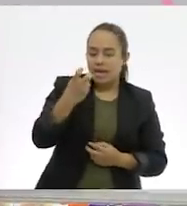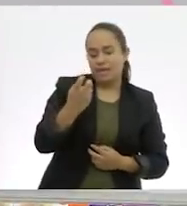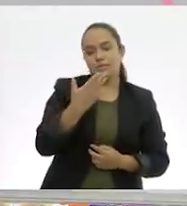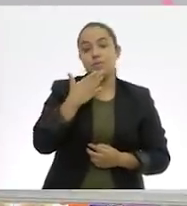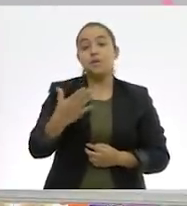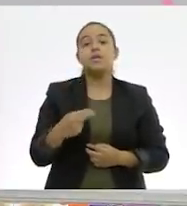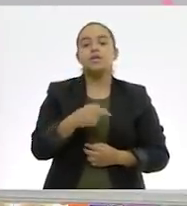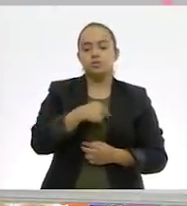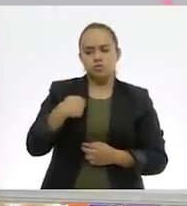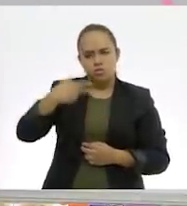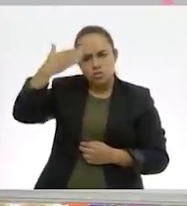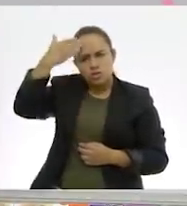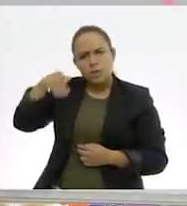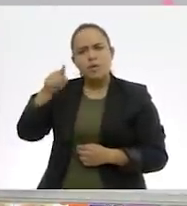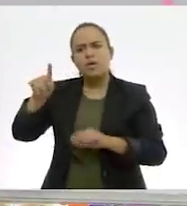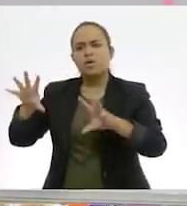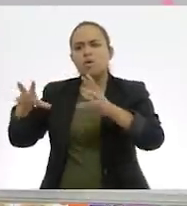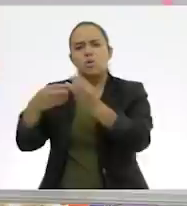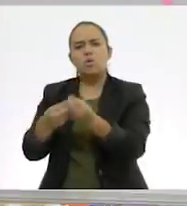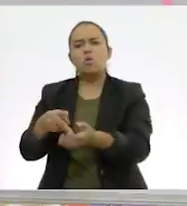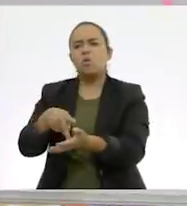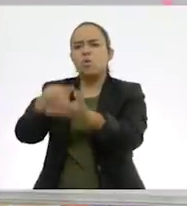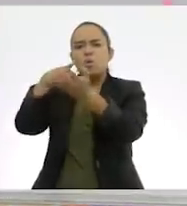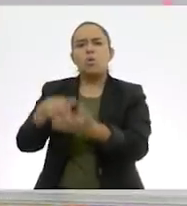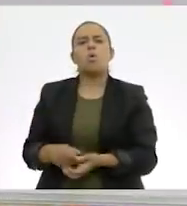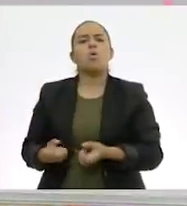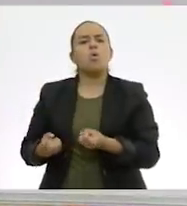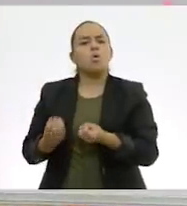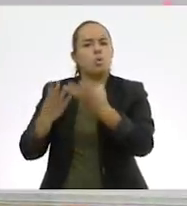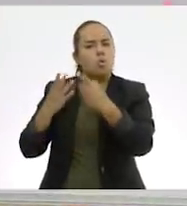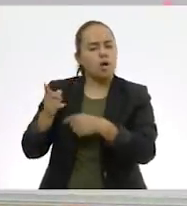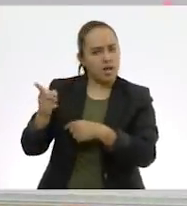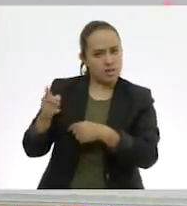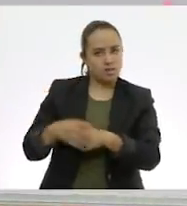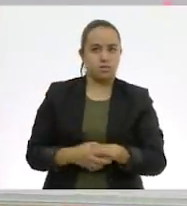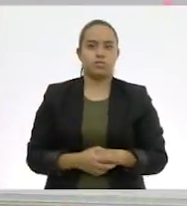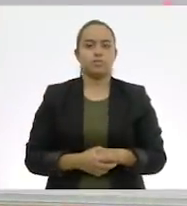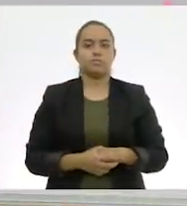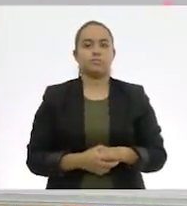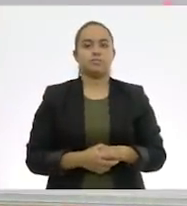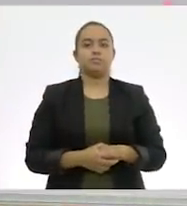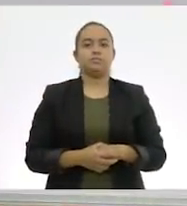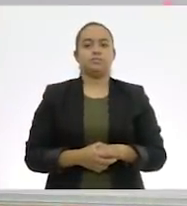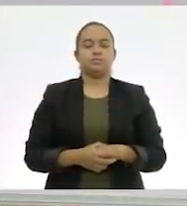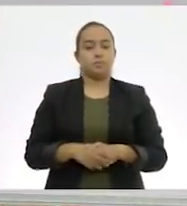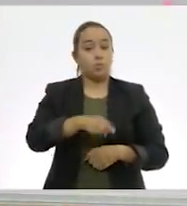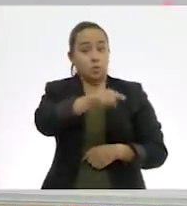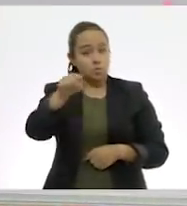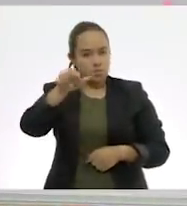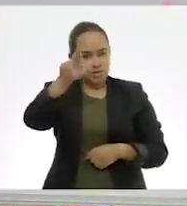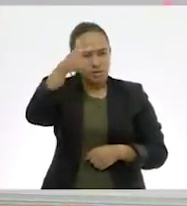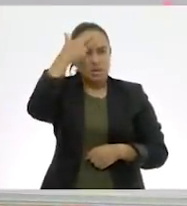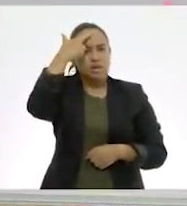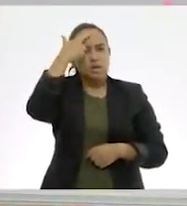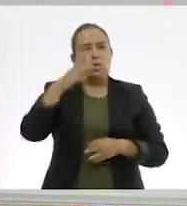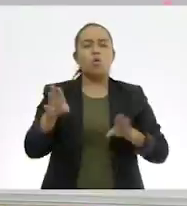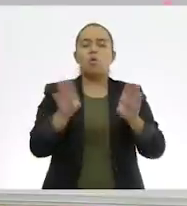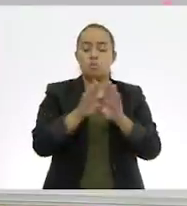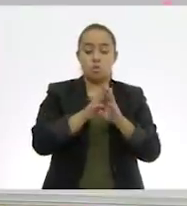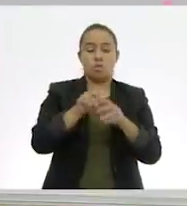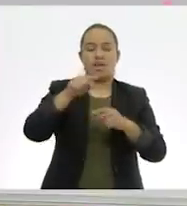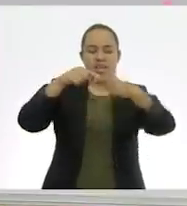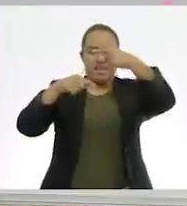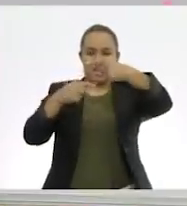manera vamos a saber qué peso tiene la balanza del lado derecho. Entonces, ¿recuerdan cuál era la consigna cuando